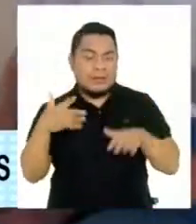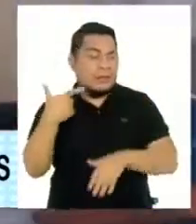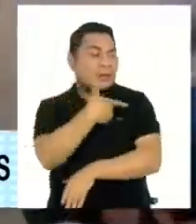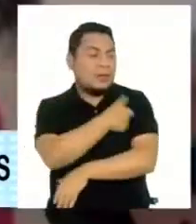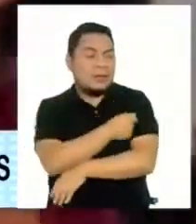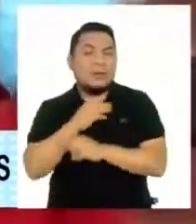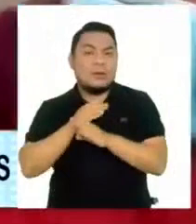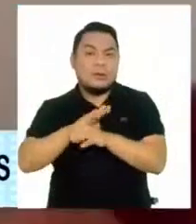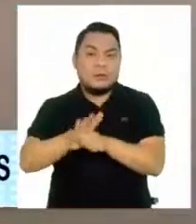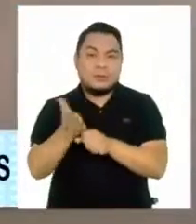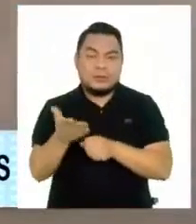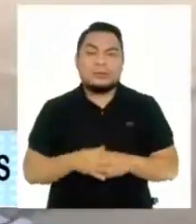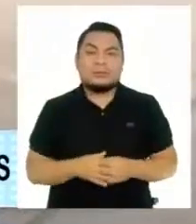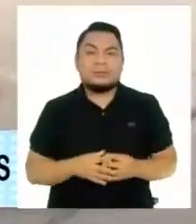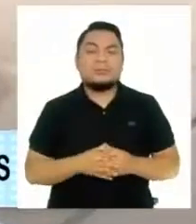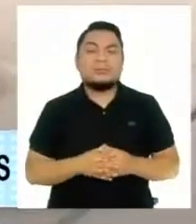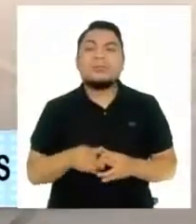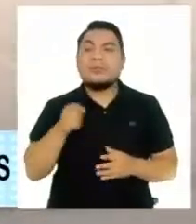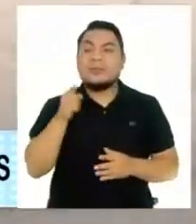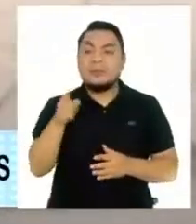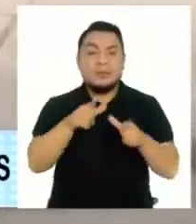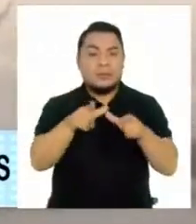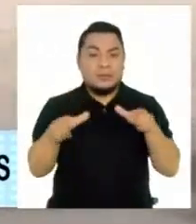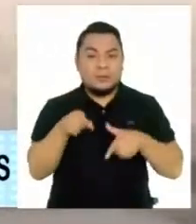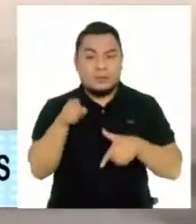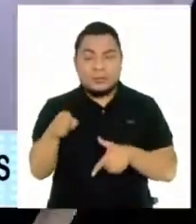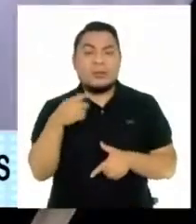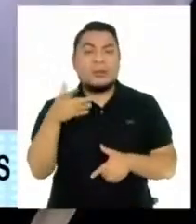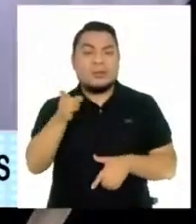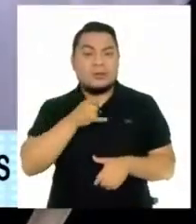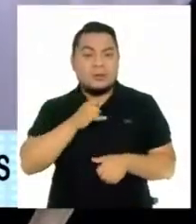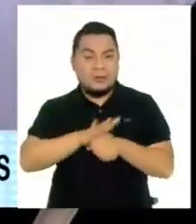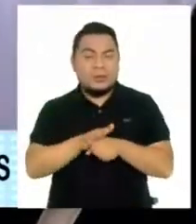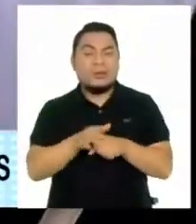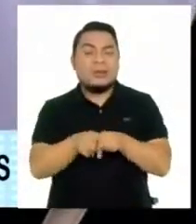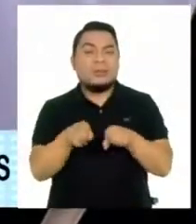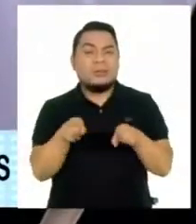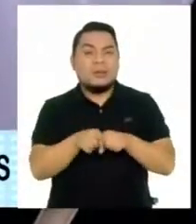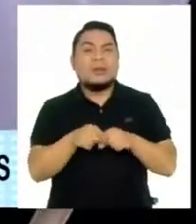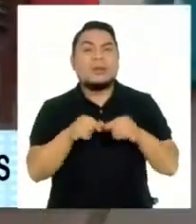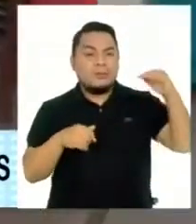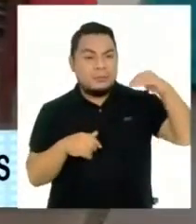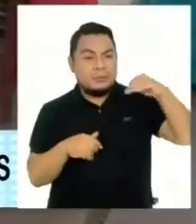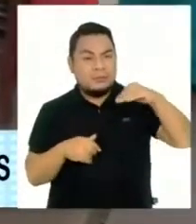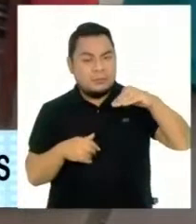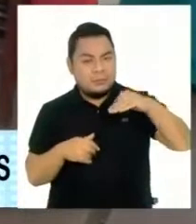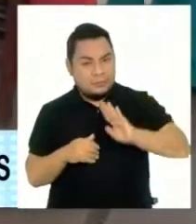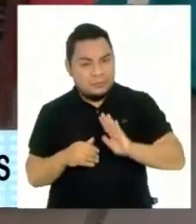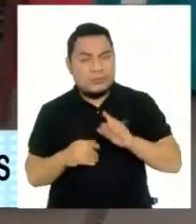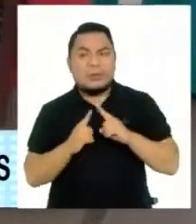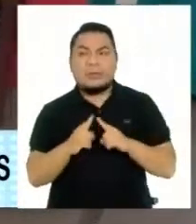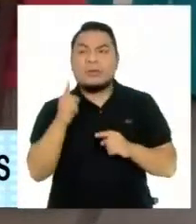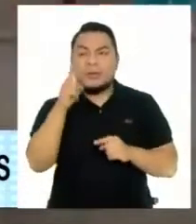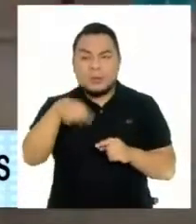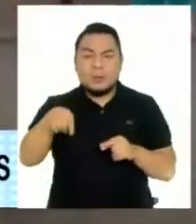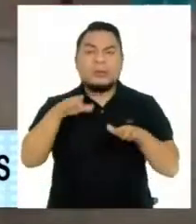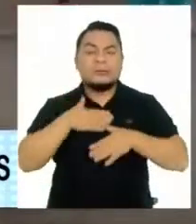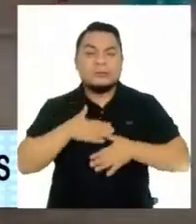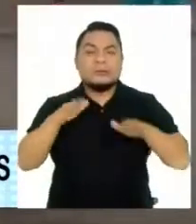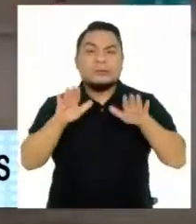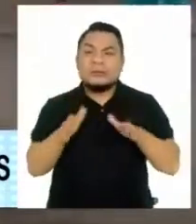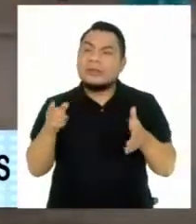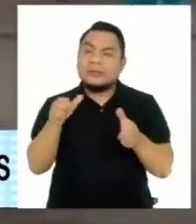inoculadas contra el mortal virus. En esta región, los contagios también continúan en descenso, por lo que se busca mantener